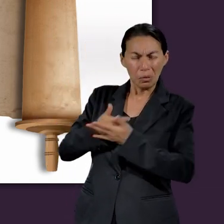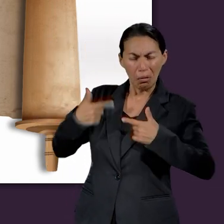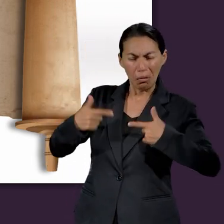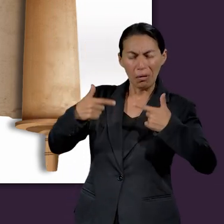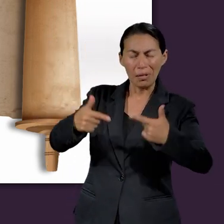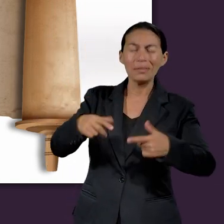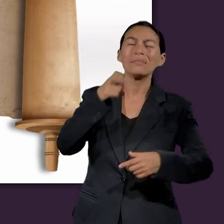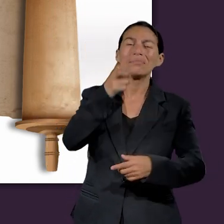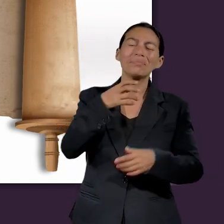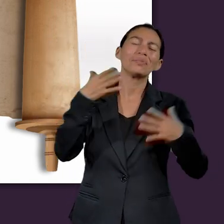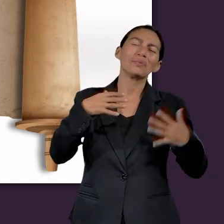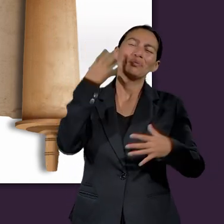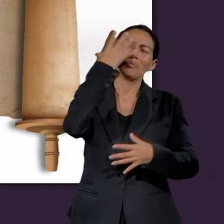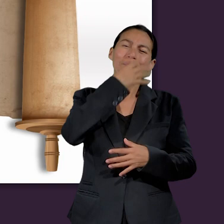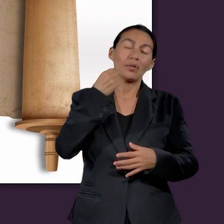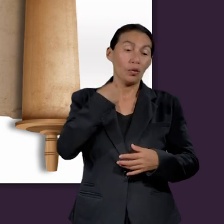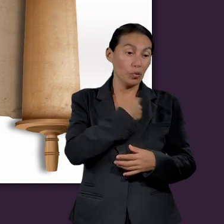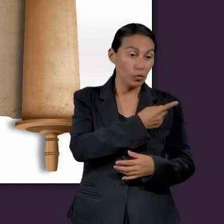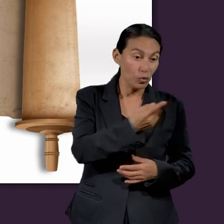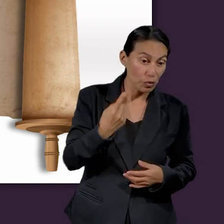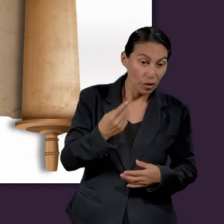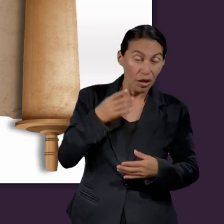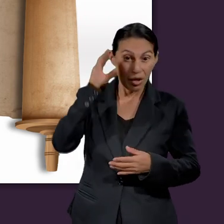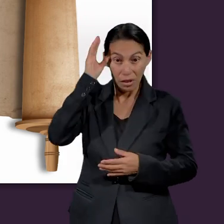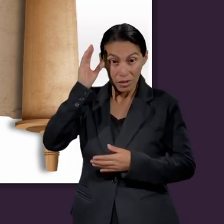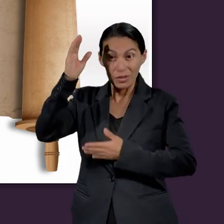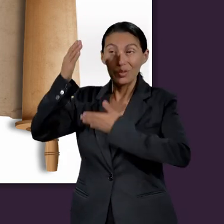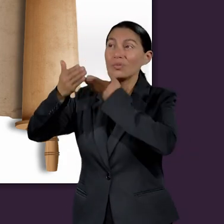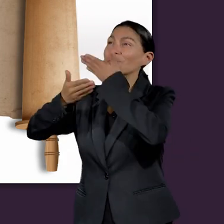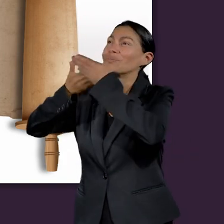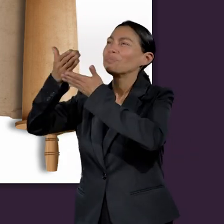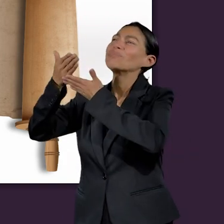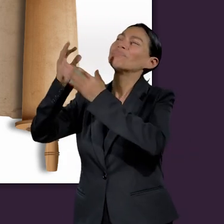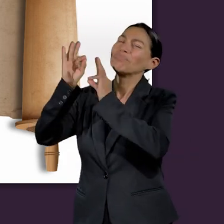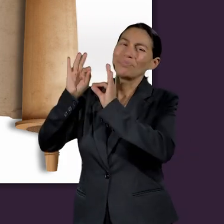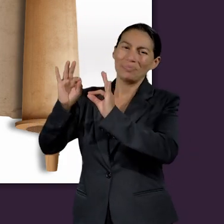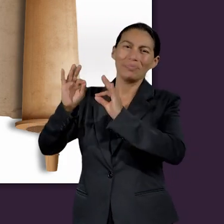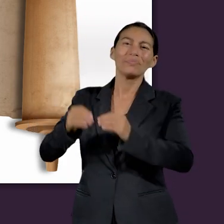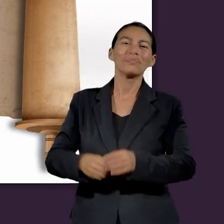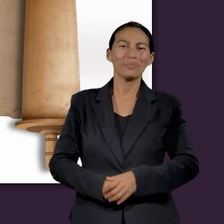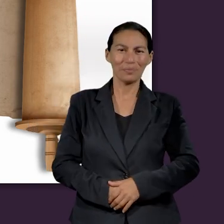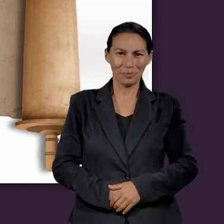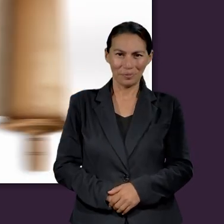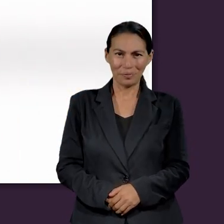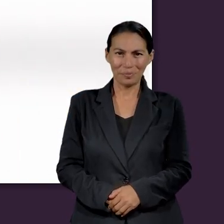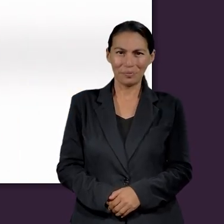Señor la recompensa de la herencia, porque ustedes sirven a Cristo el Señor.